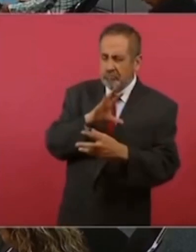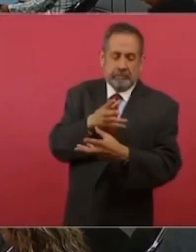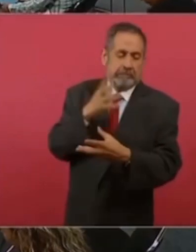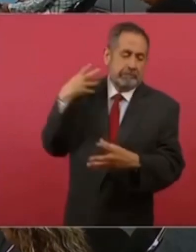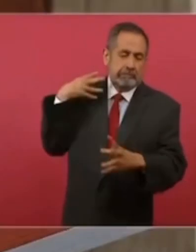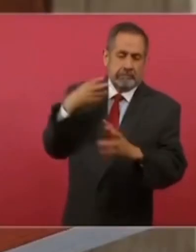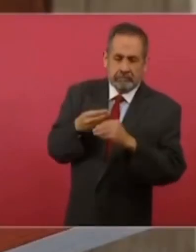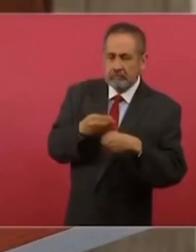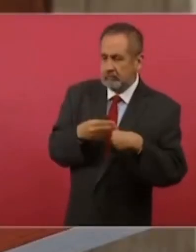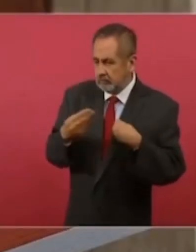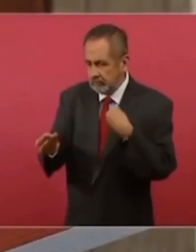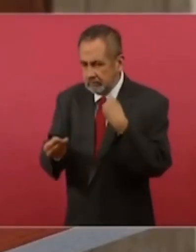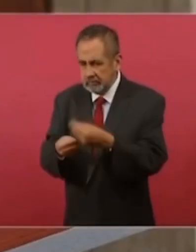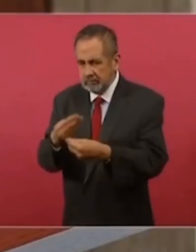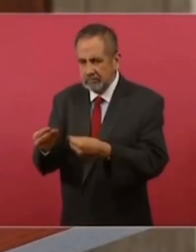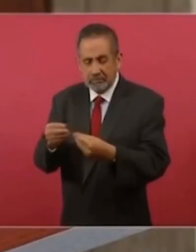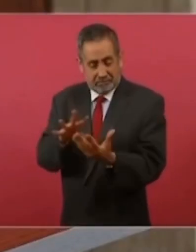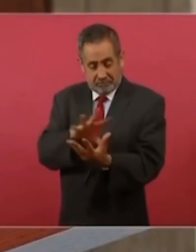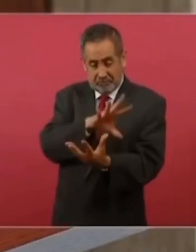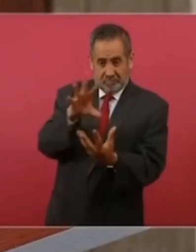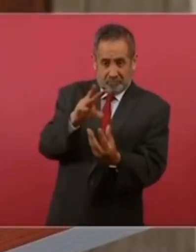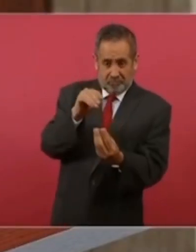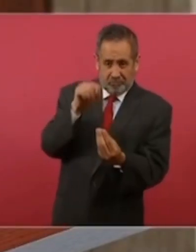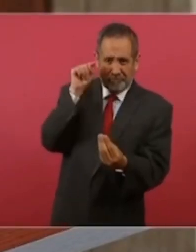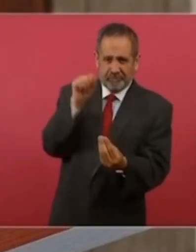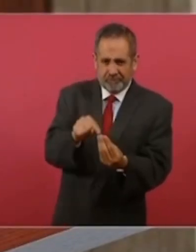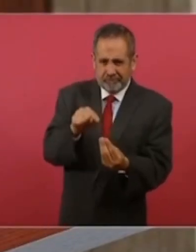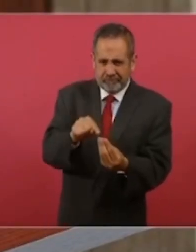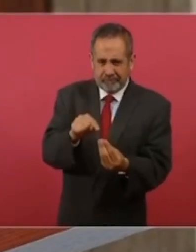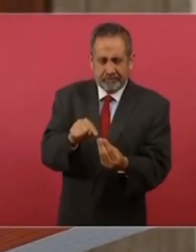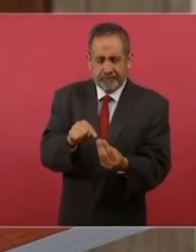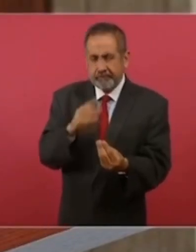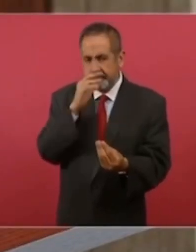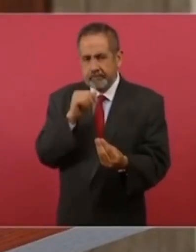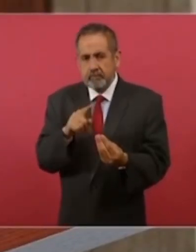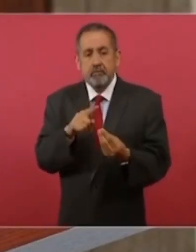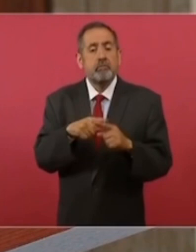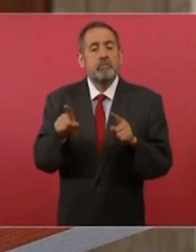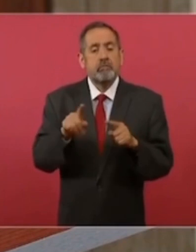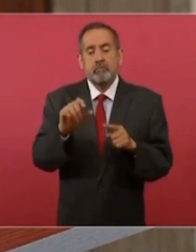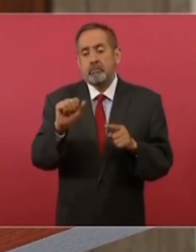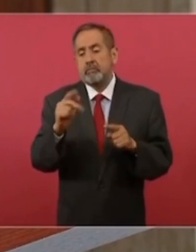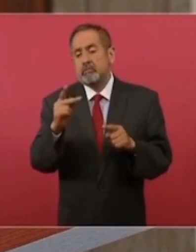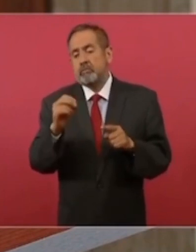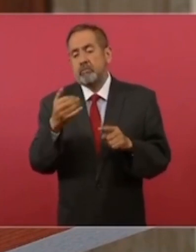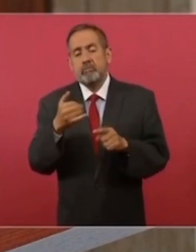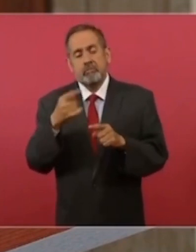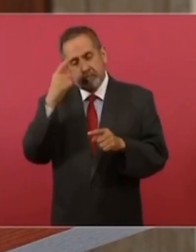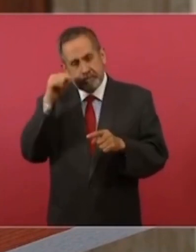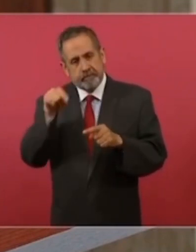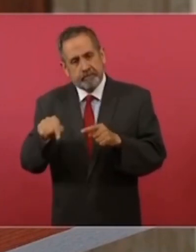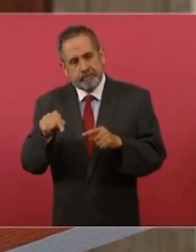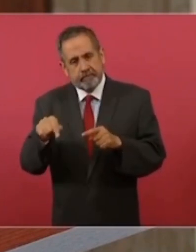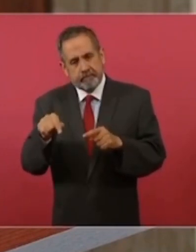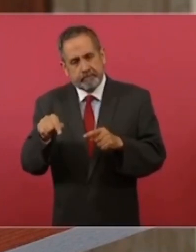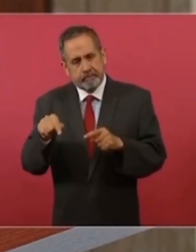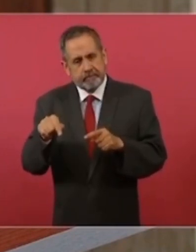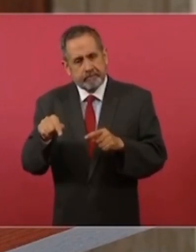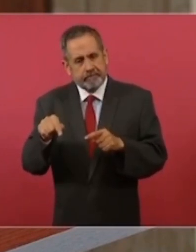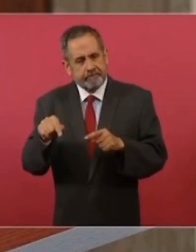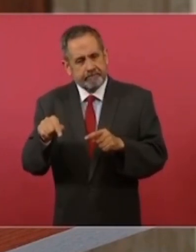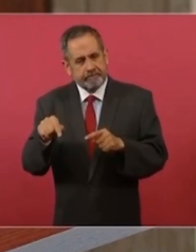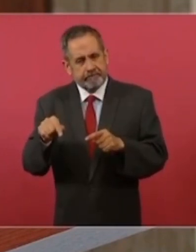y cualquier otra, con excepción de los apoyos a los gastos sujetos a